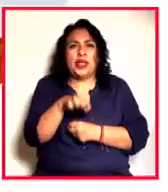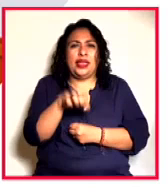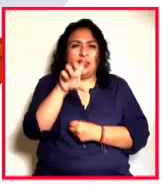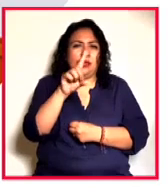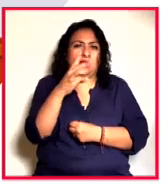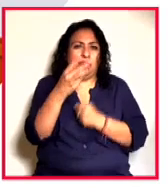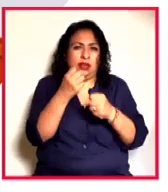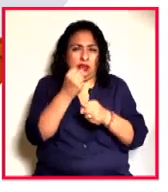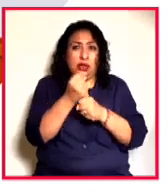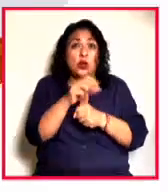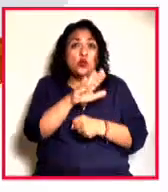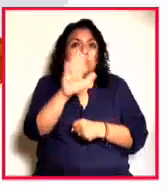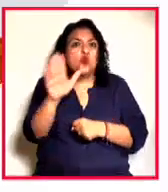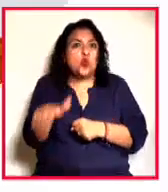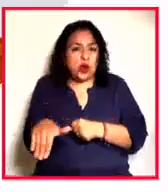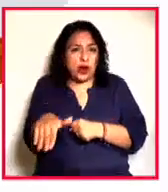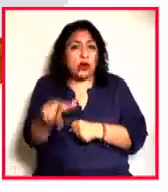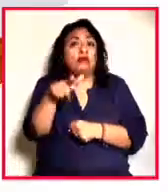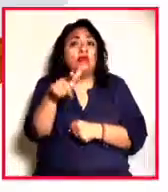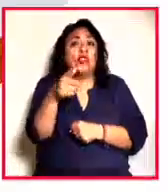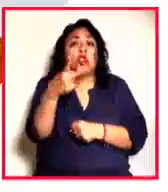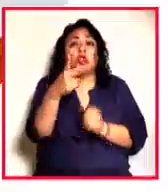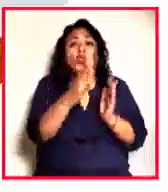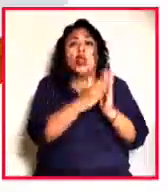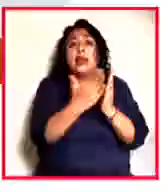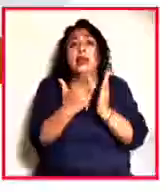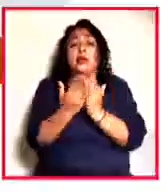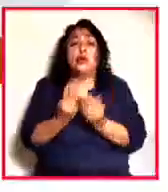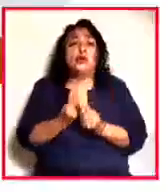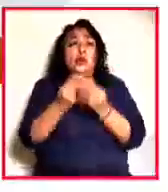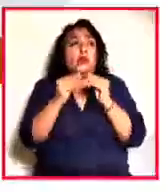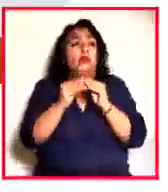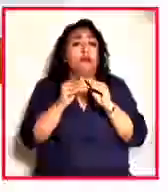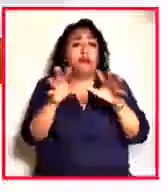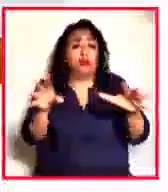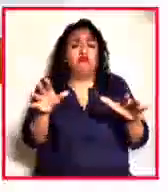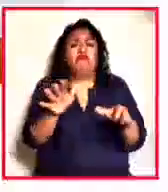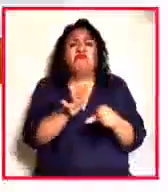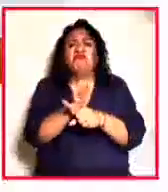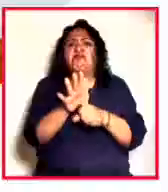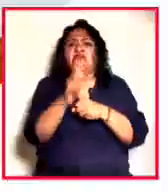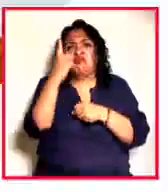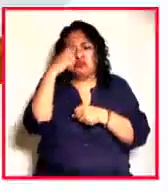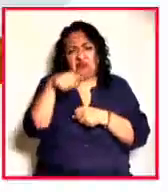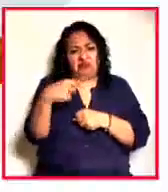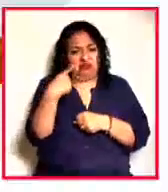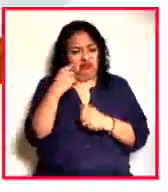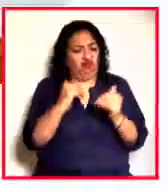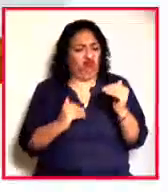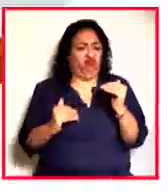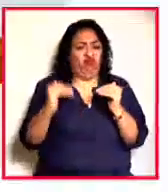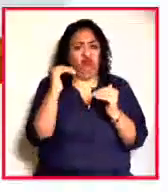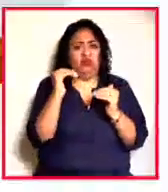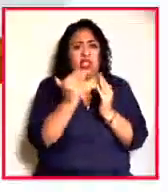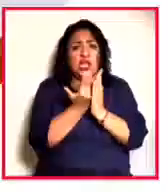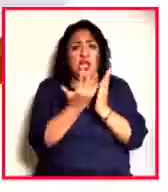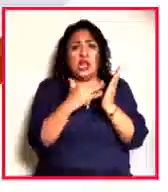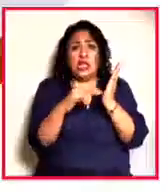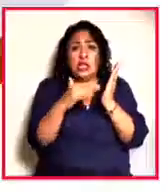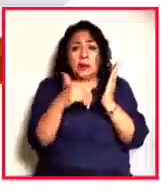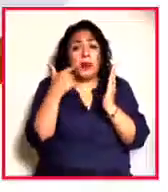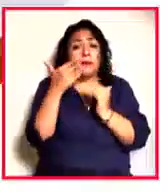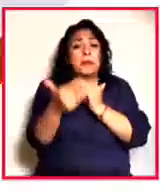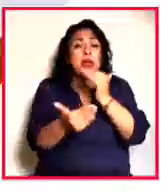cuando la muerte tocó a su puerta y tan solo dos libros de poesía publicados, suficientes para confirmar su estatura literaria y trazar el camino de su